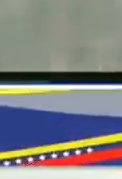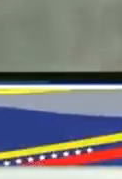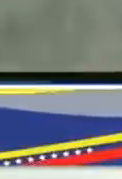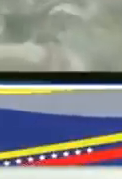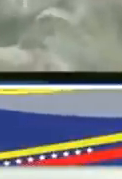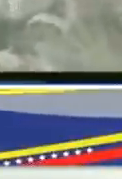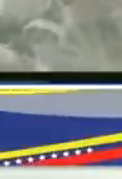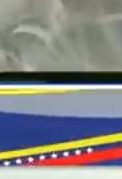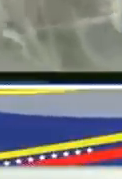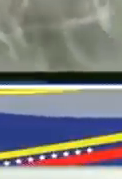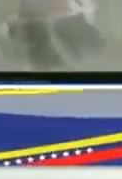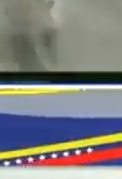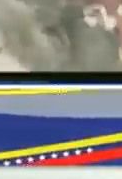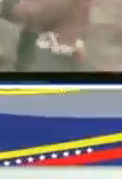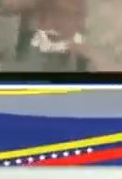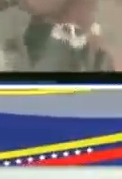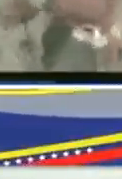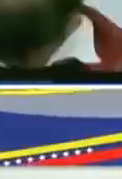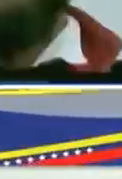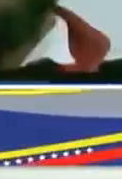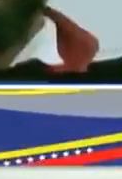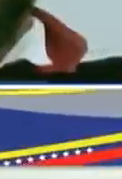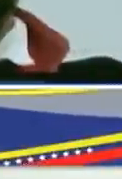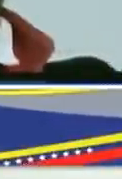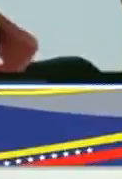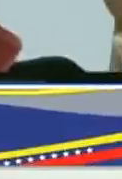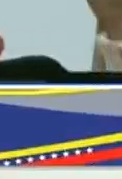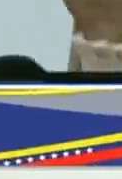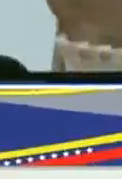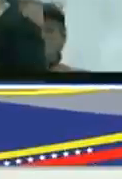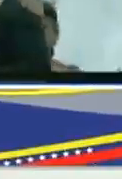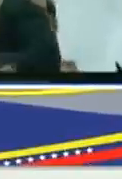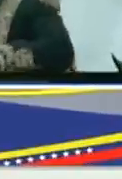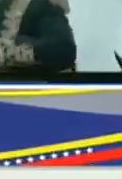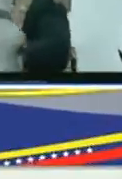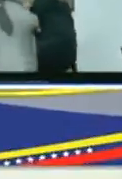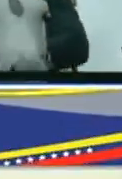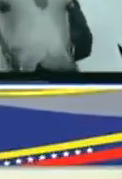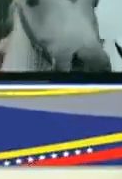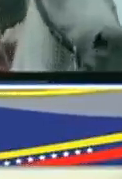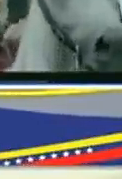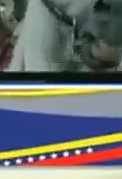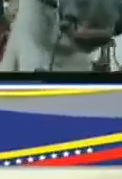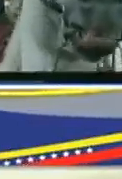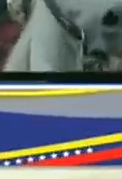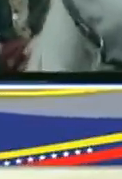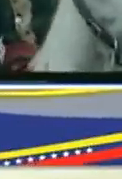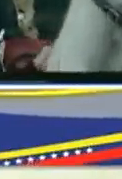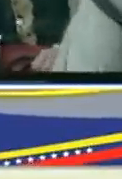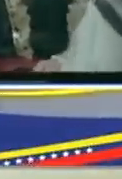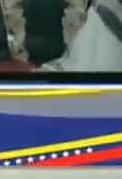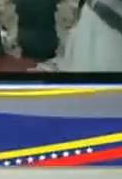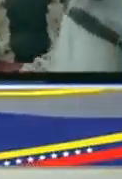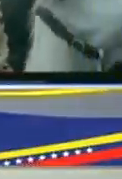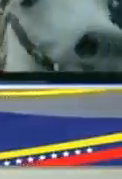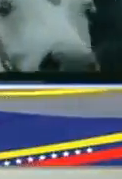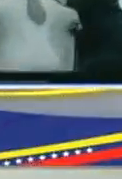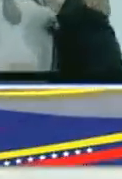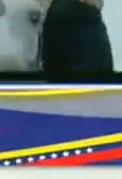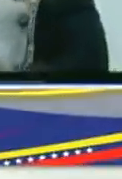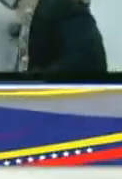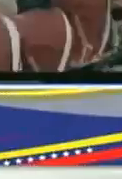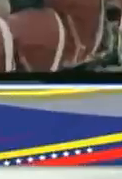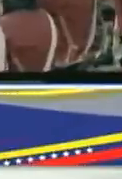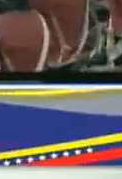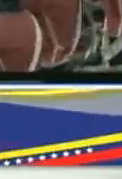está los hermanos Varela y al frente de este equipo el maestro Luis Alberto Lamata que además de cineasta es un historiador